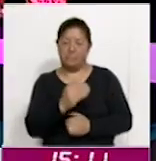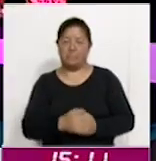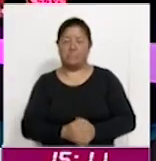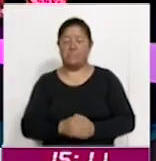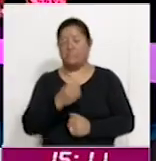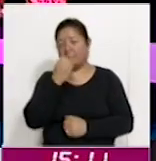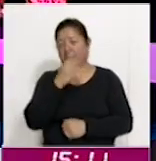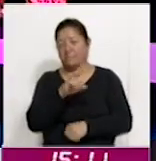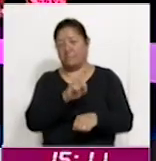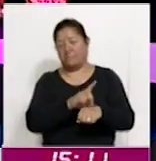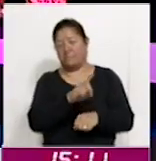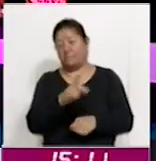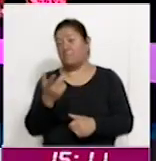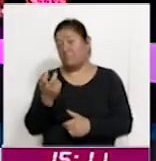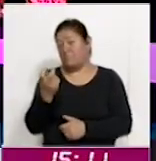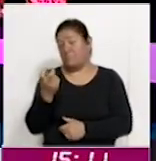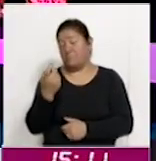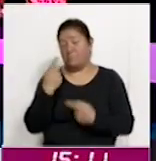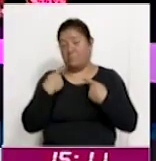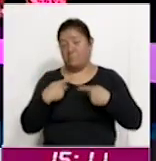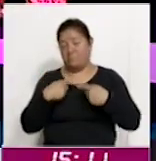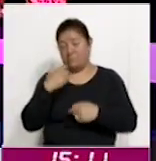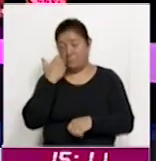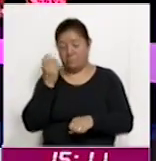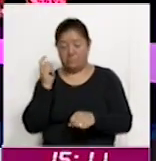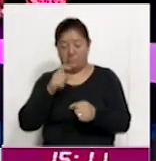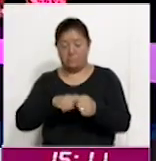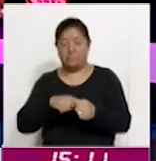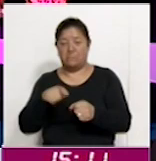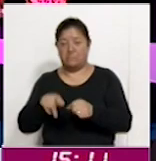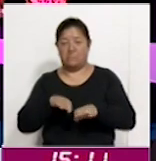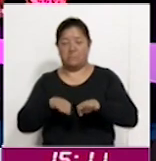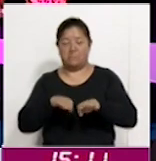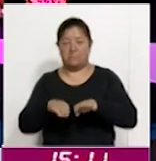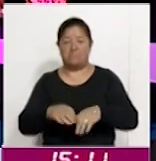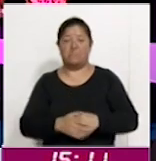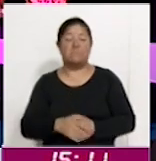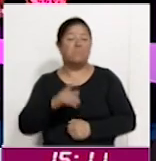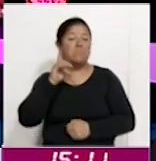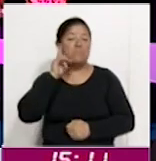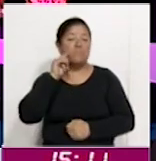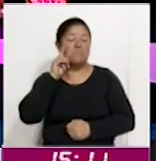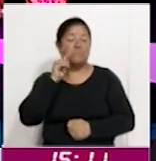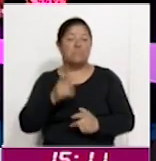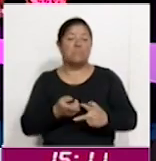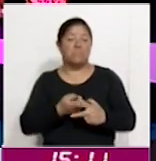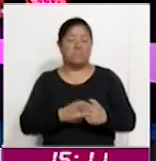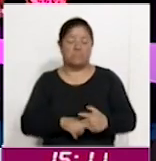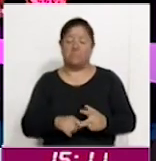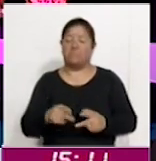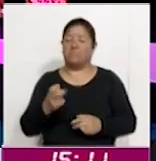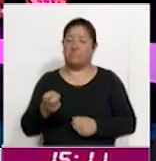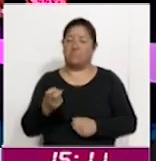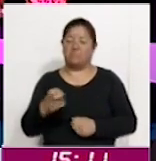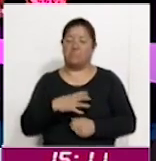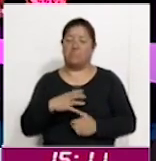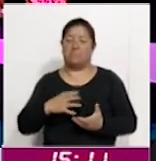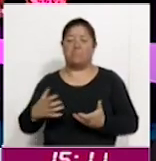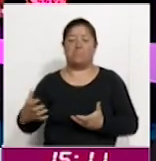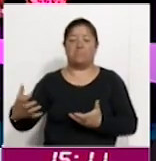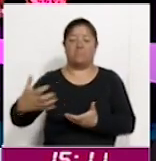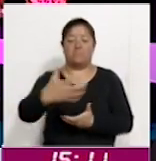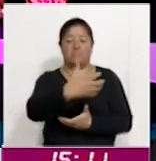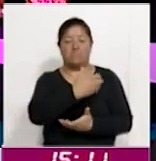la oferta para quienes busquen insertarse a la actividad productiva. El día de mañana arranca esta jornada de reclutamiento.